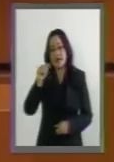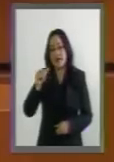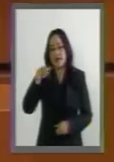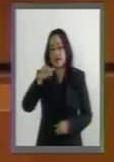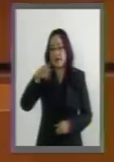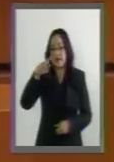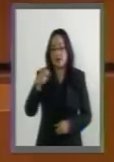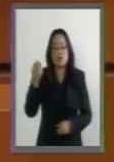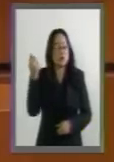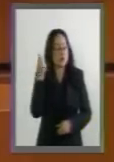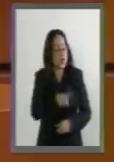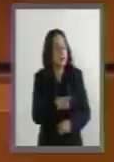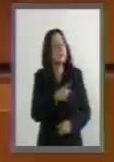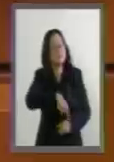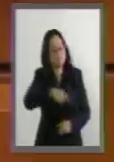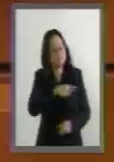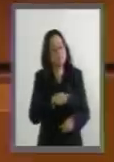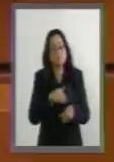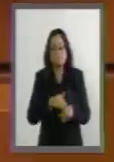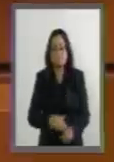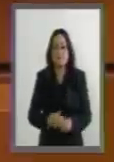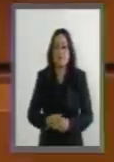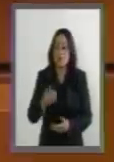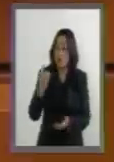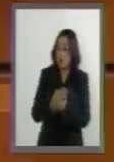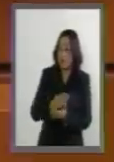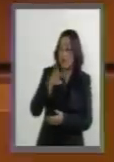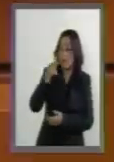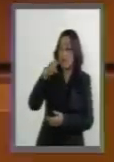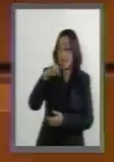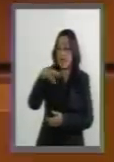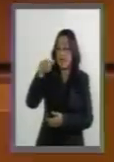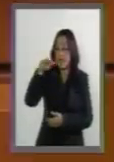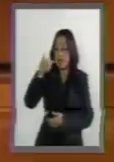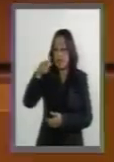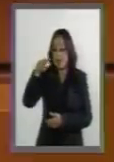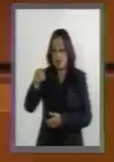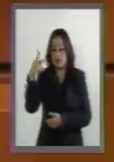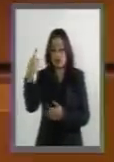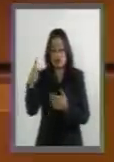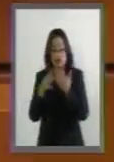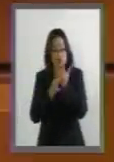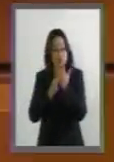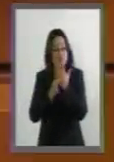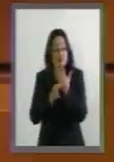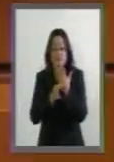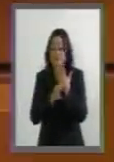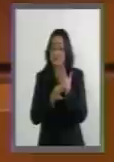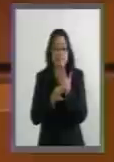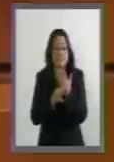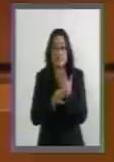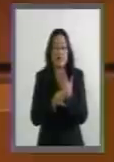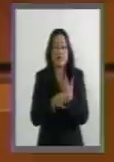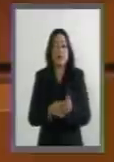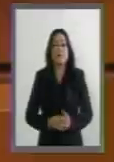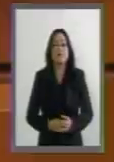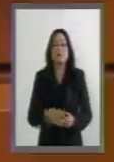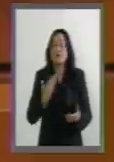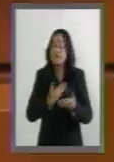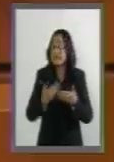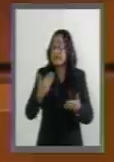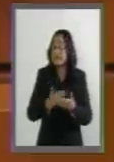cosa, no es ni siquiera Peña Nieto. La ocupación ahora